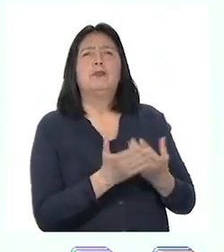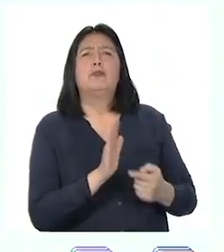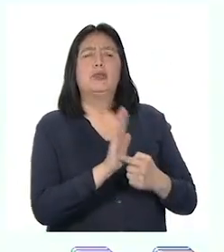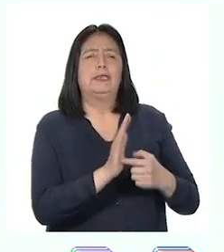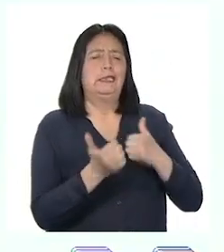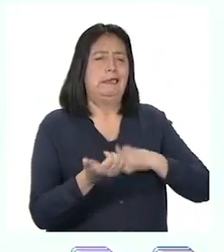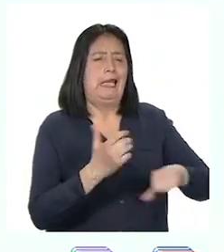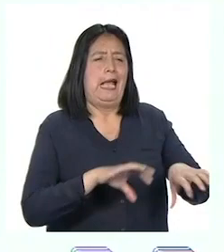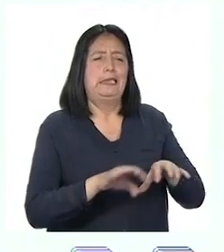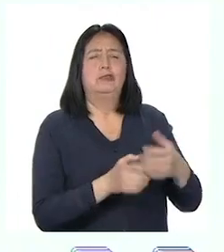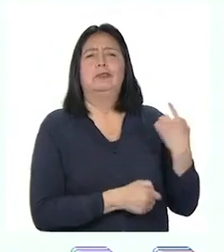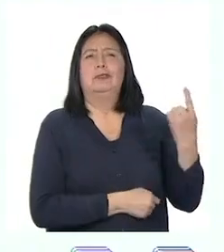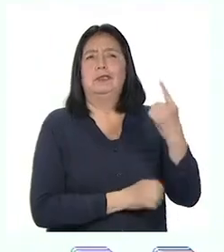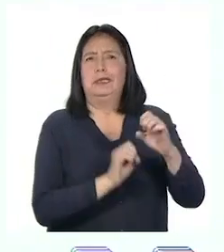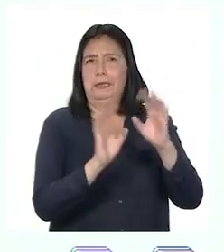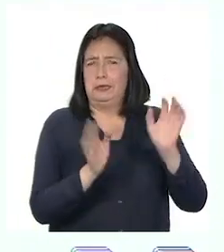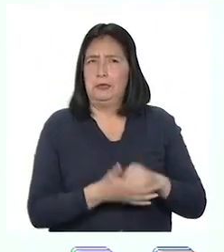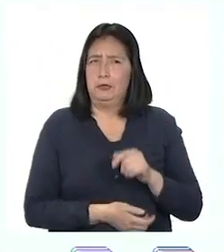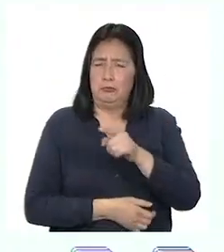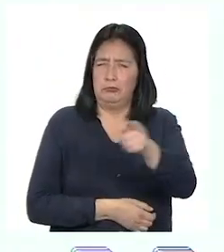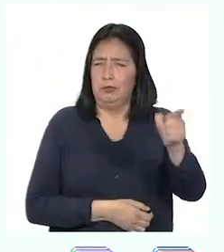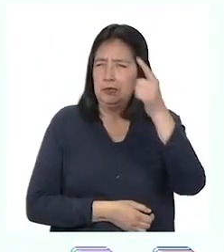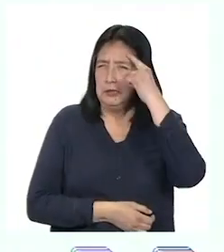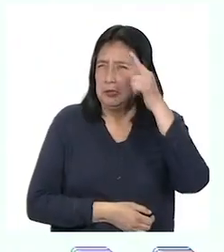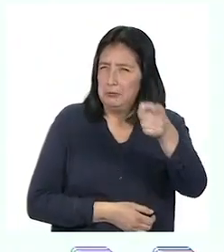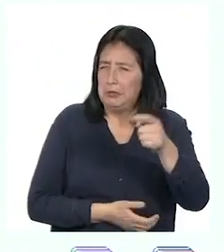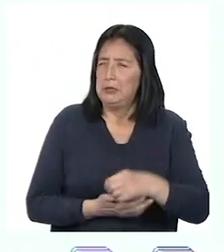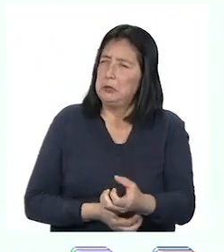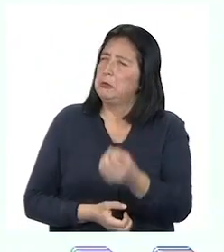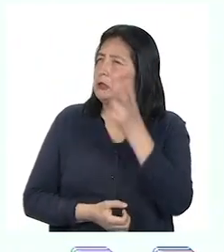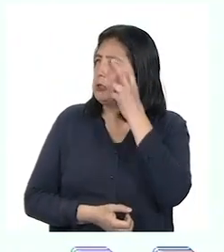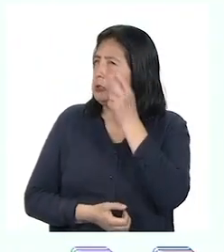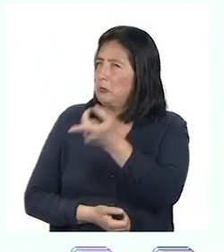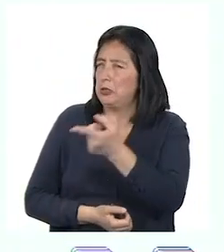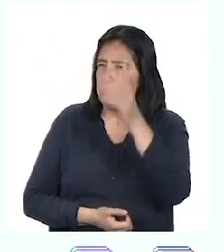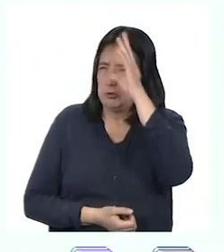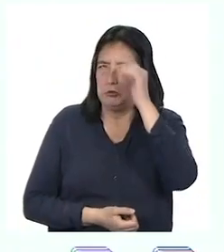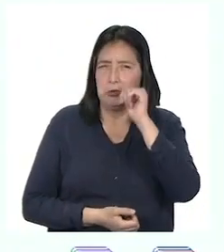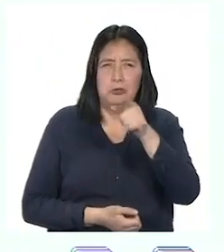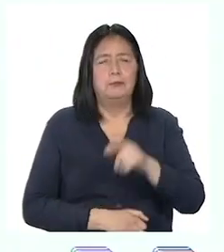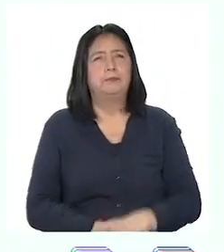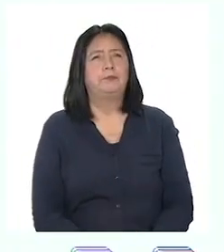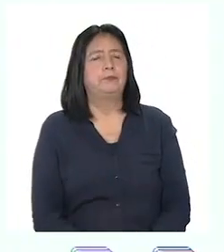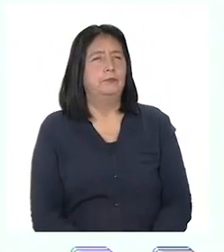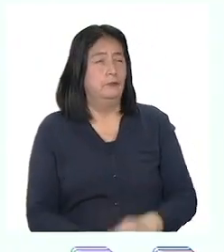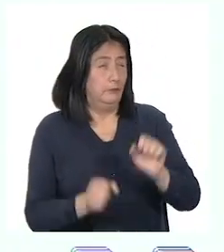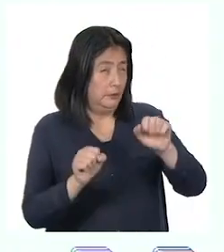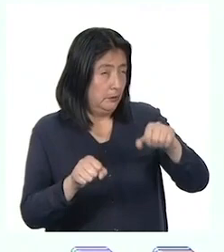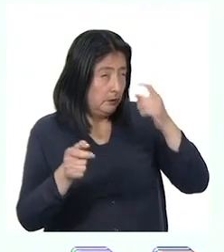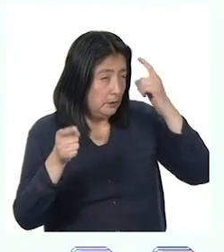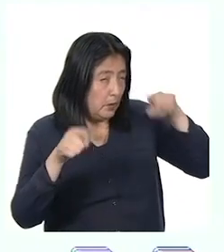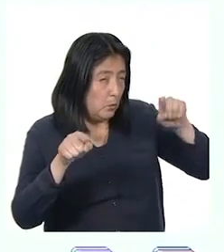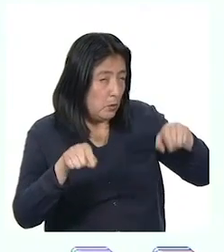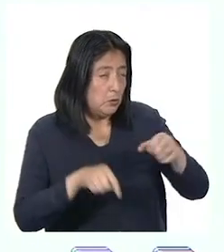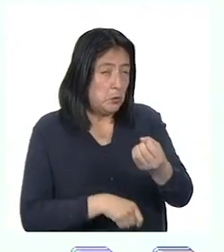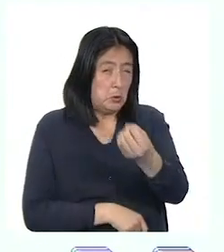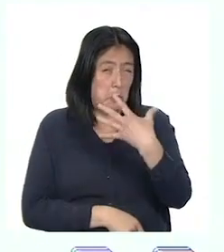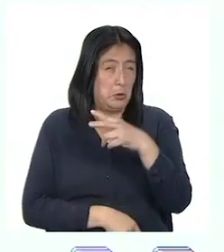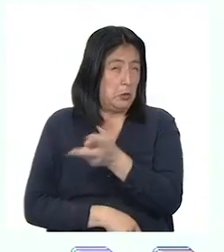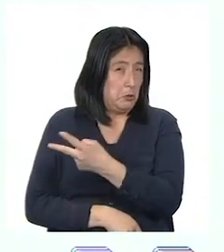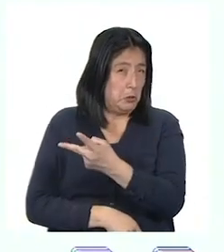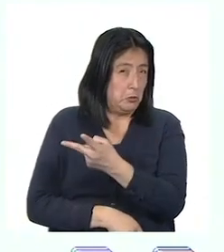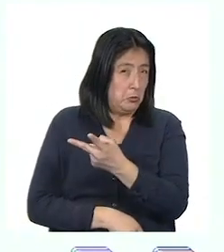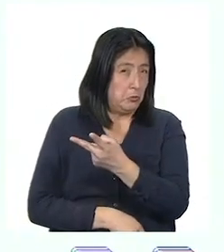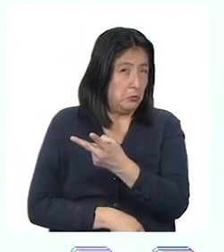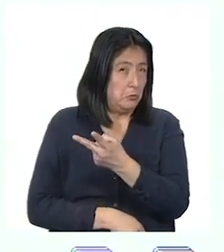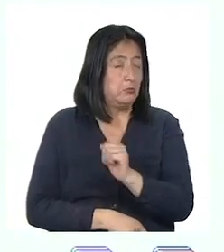nuestras acciones de cada día. ¿Ustedes qué piensan de lo que acaban de escuchar, chicas y chicos? ¿Están de acuerdo con lo que dijeron Cami y